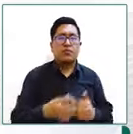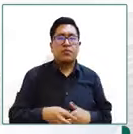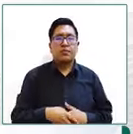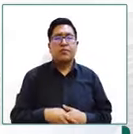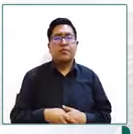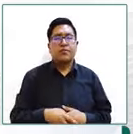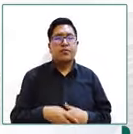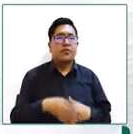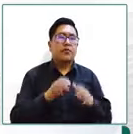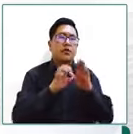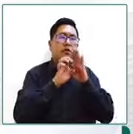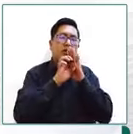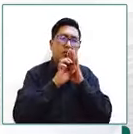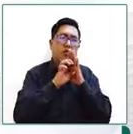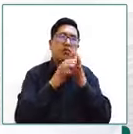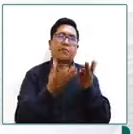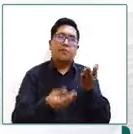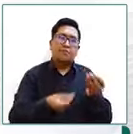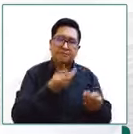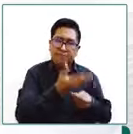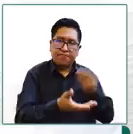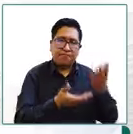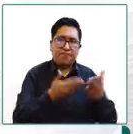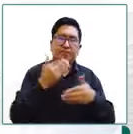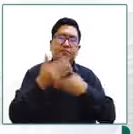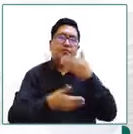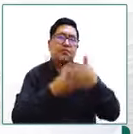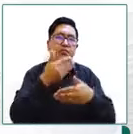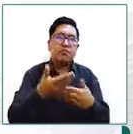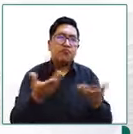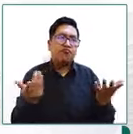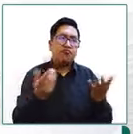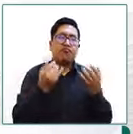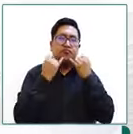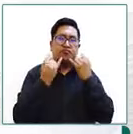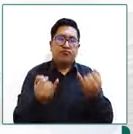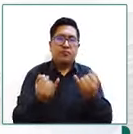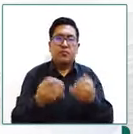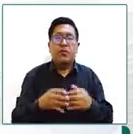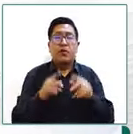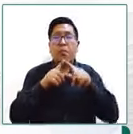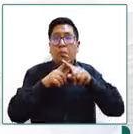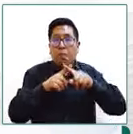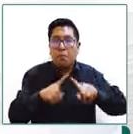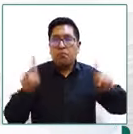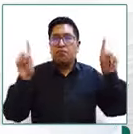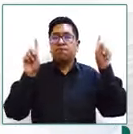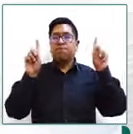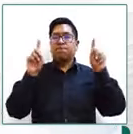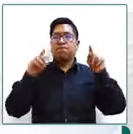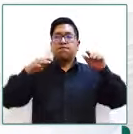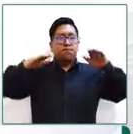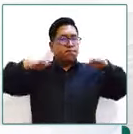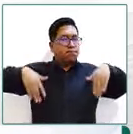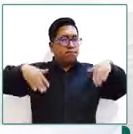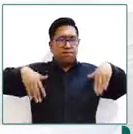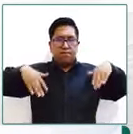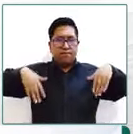dan una información sin embargo no existe